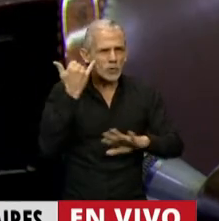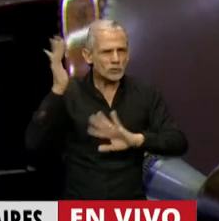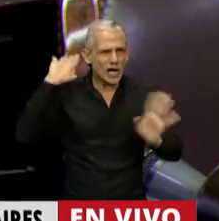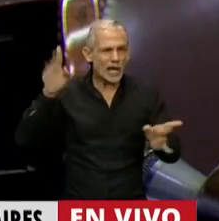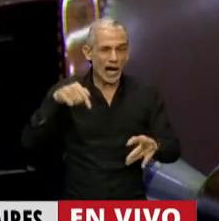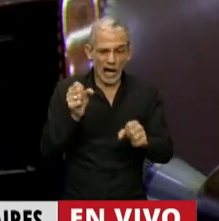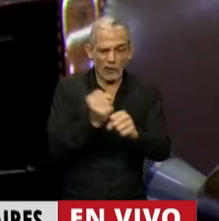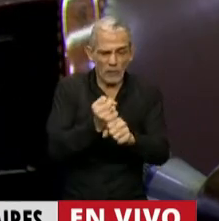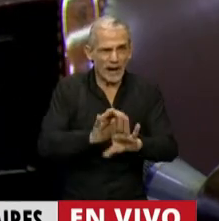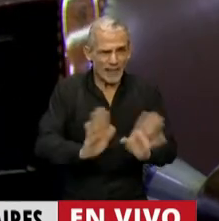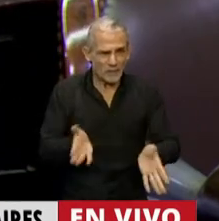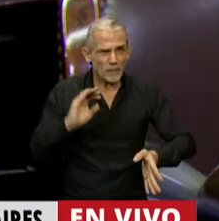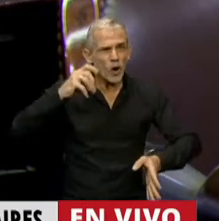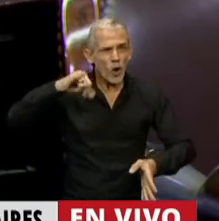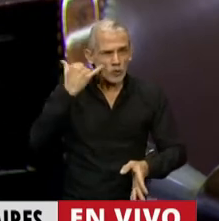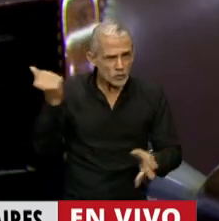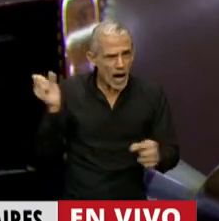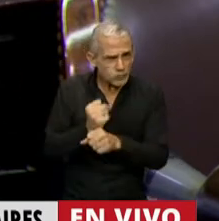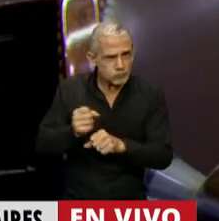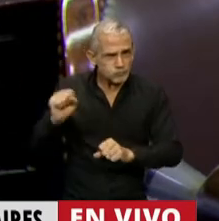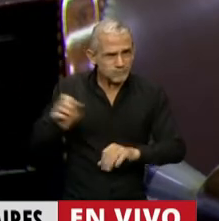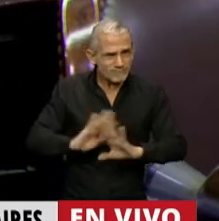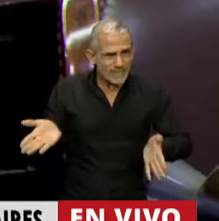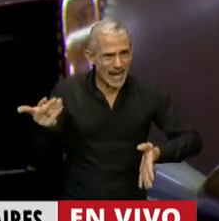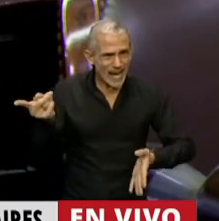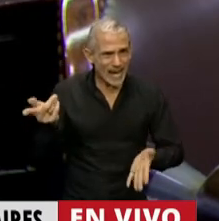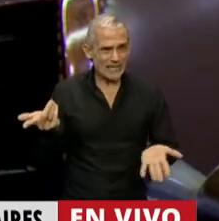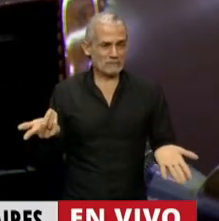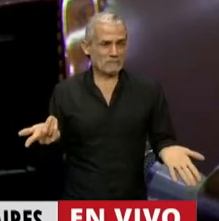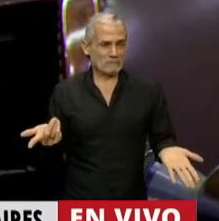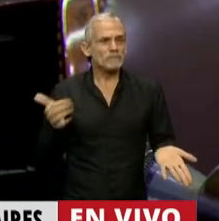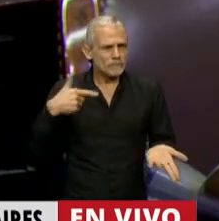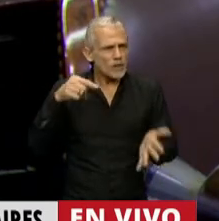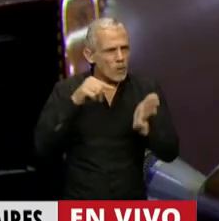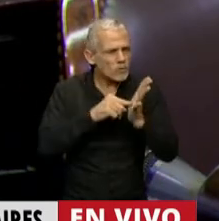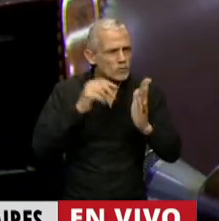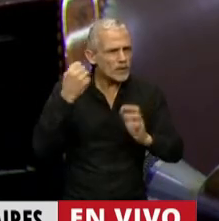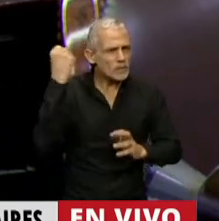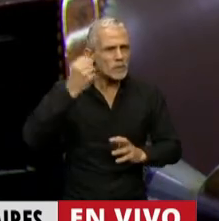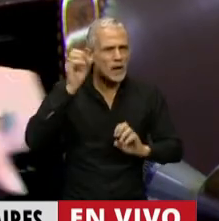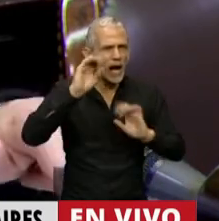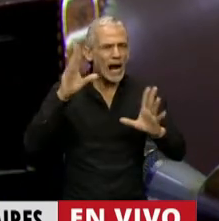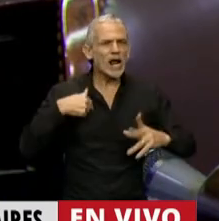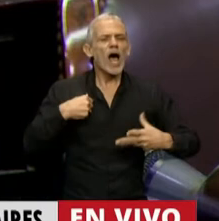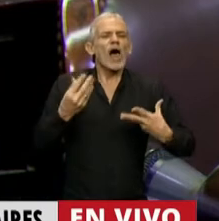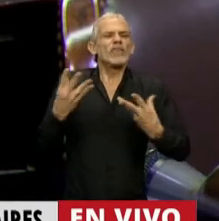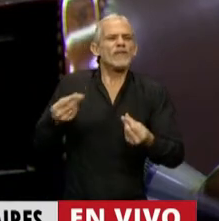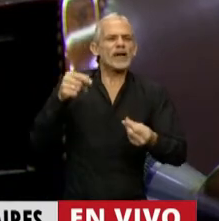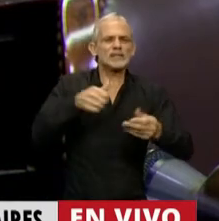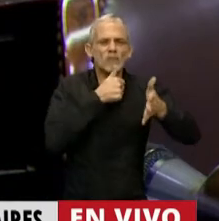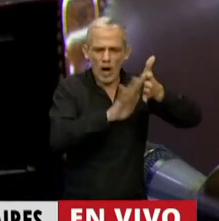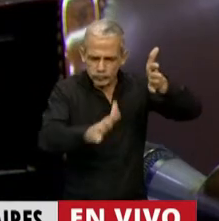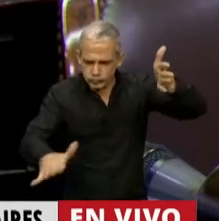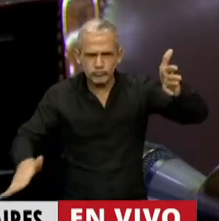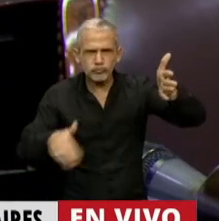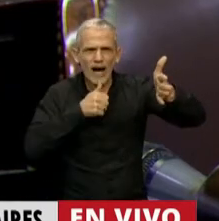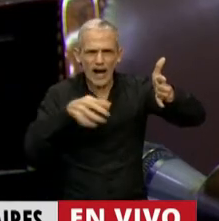se está ratificando. Y en ese punto, quiero ser clara, la defensa de esa plataforma continental,